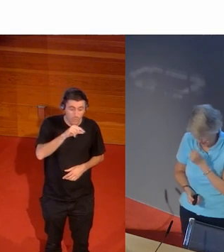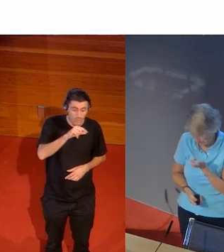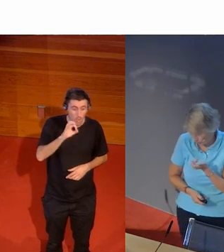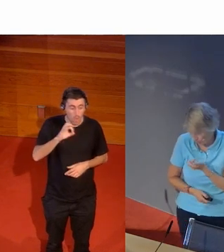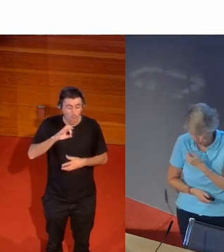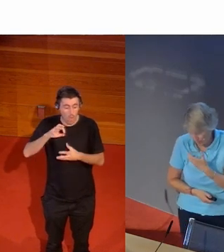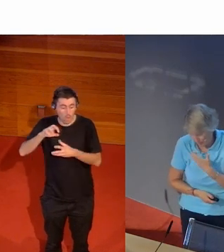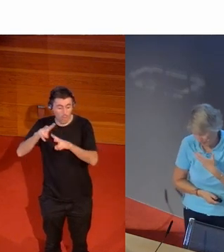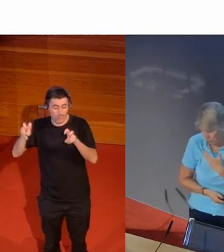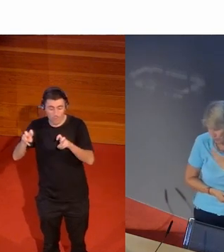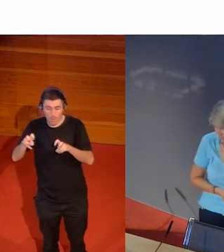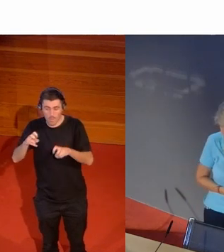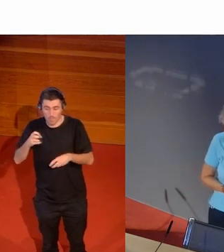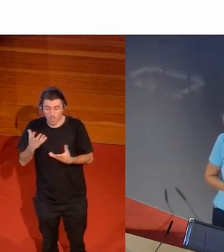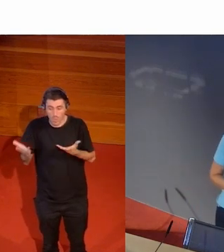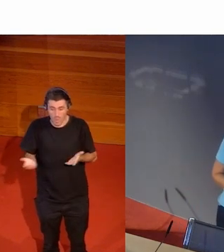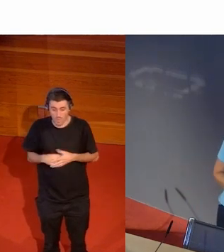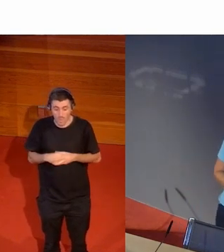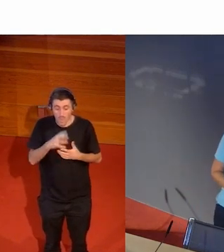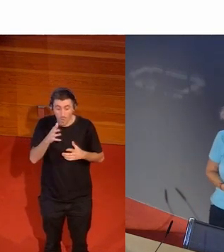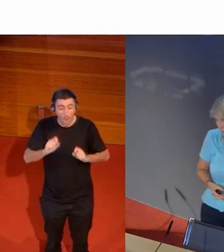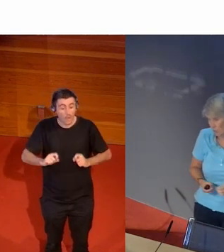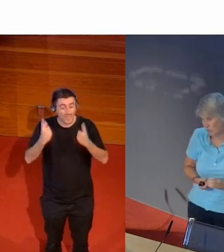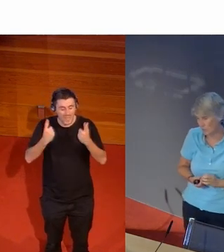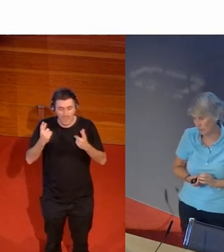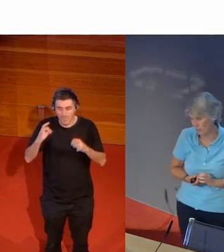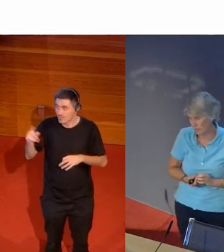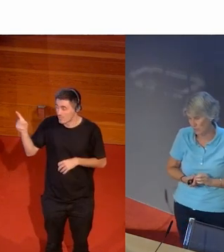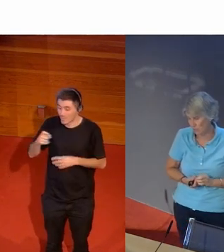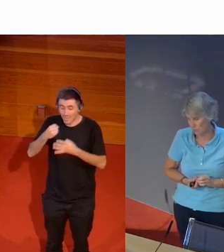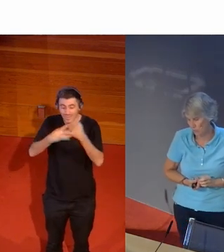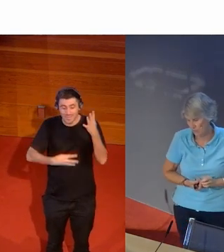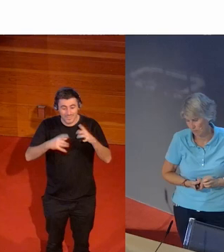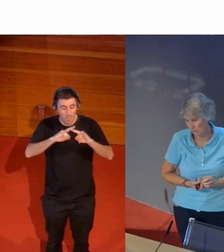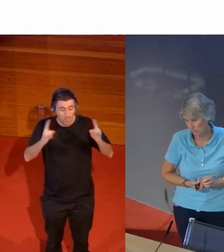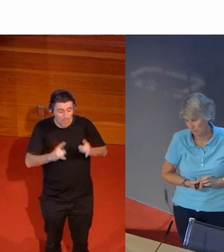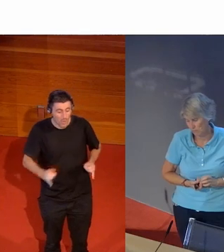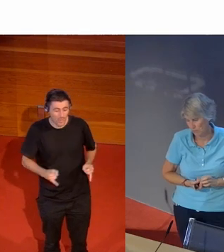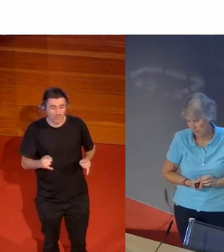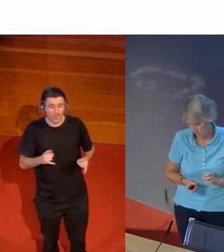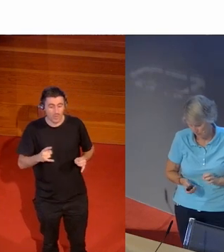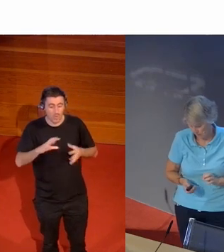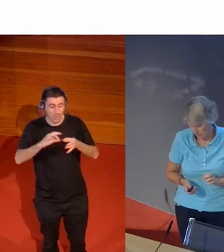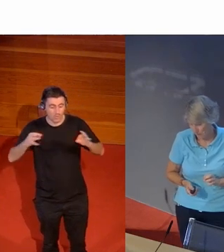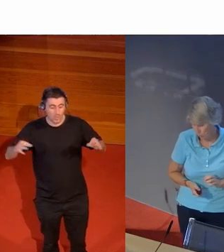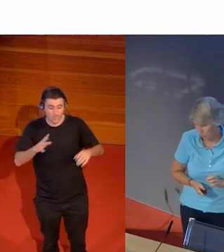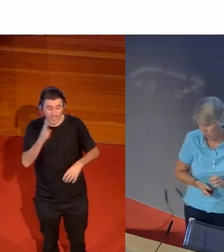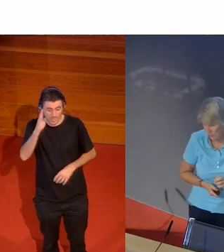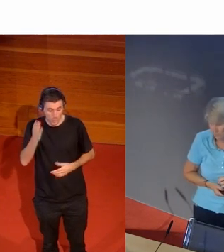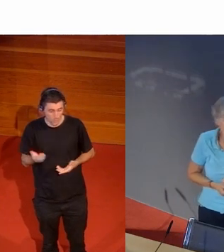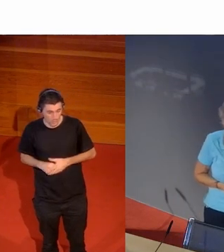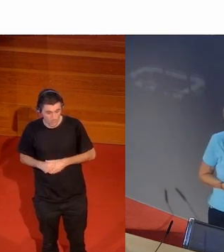el primero el original era esta la lista de buenorras internacionales en los Juegos de Río y